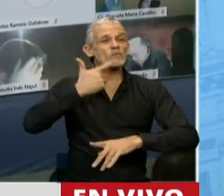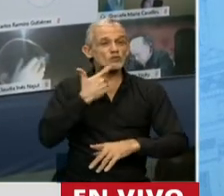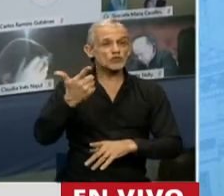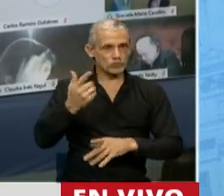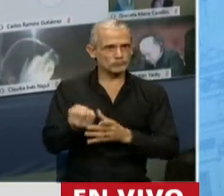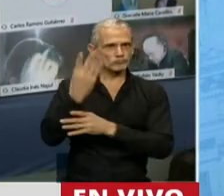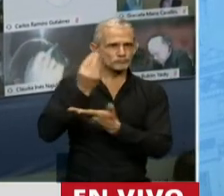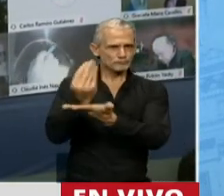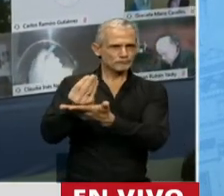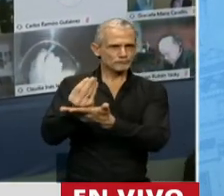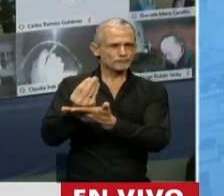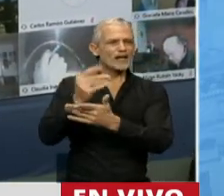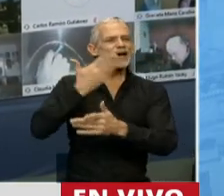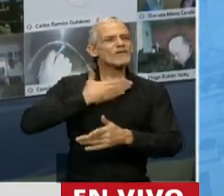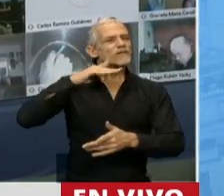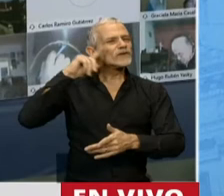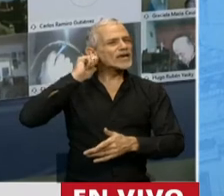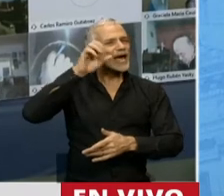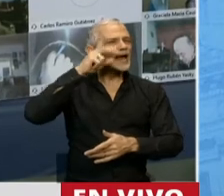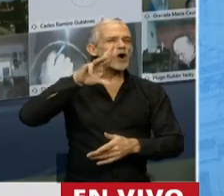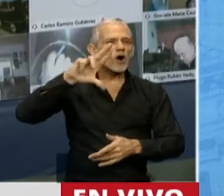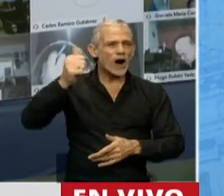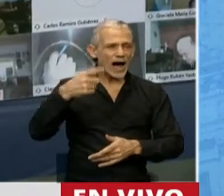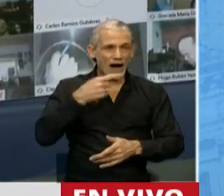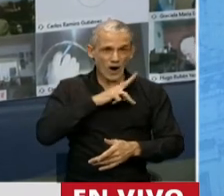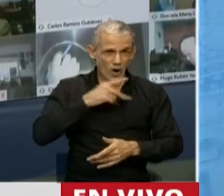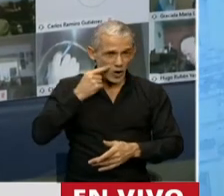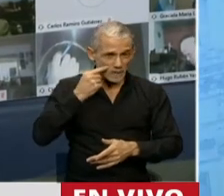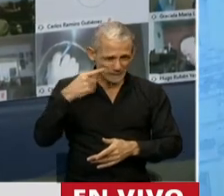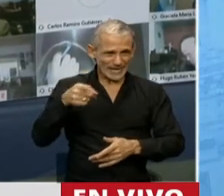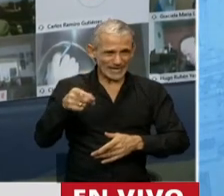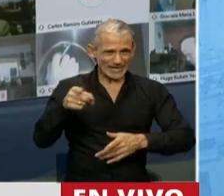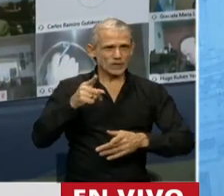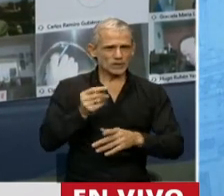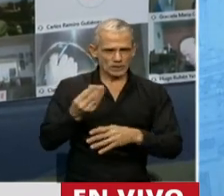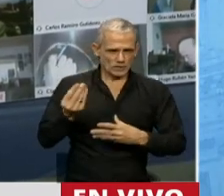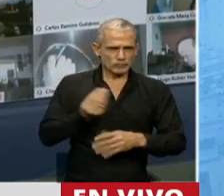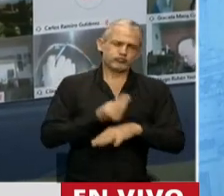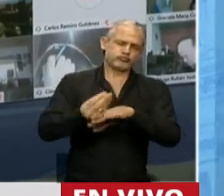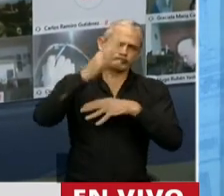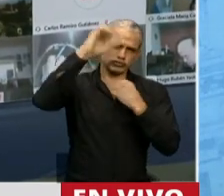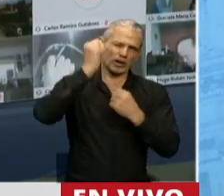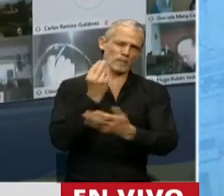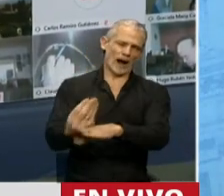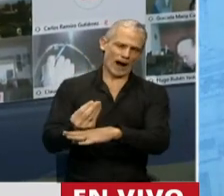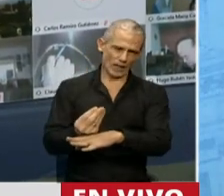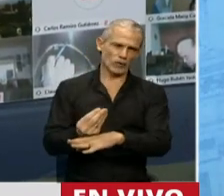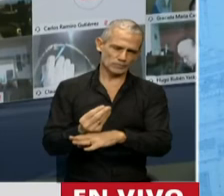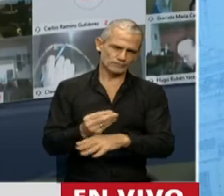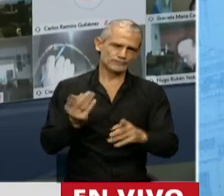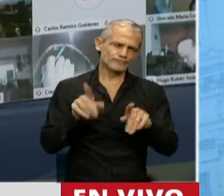designado también a Javier Figueroa un embajador de carrera de la Cancillería nuestra,